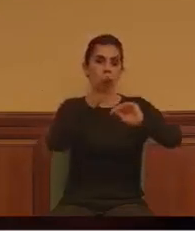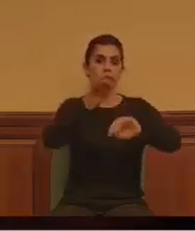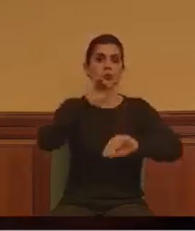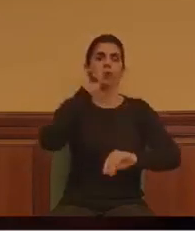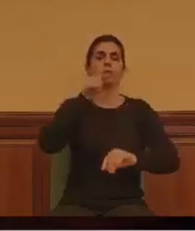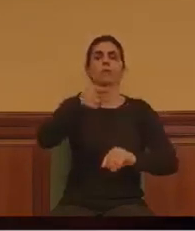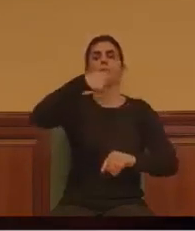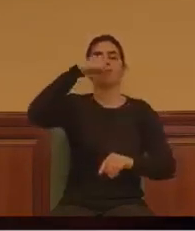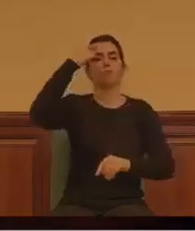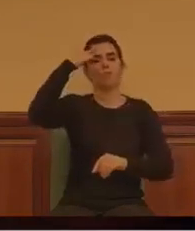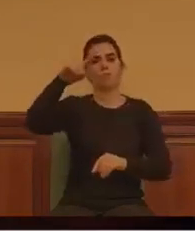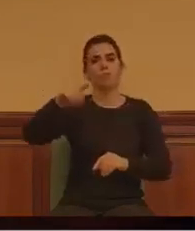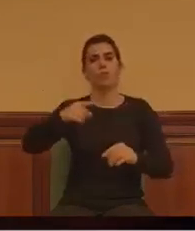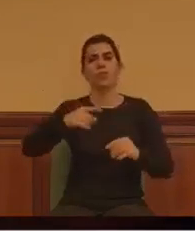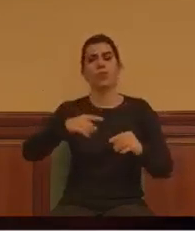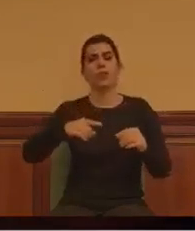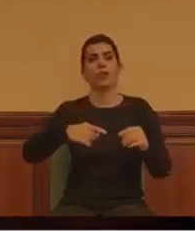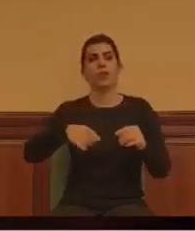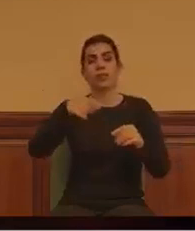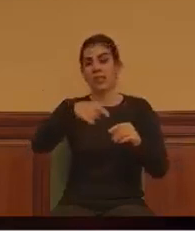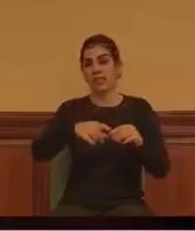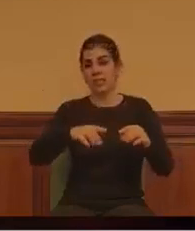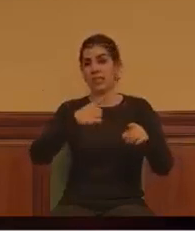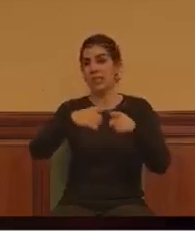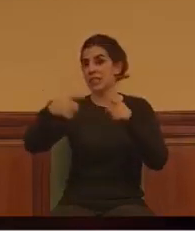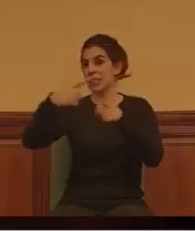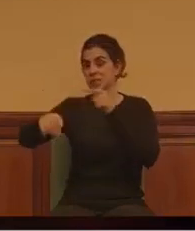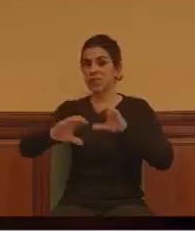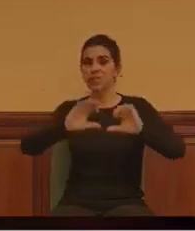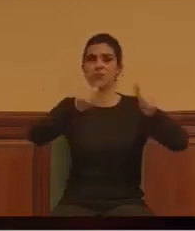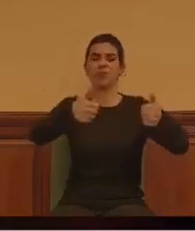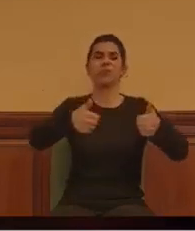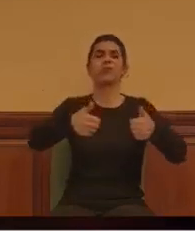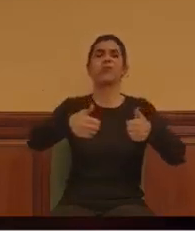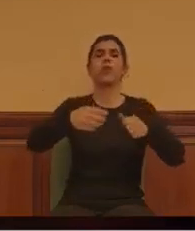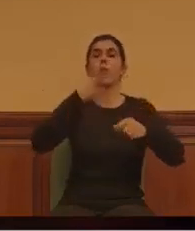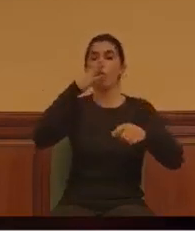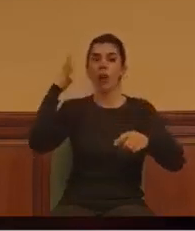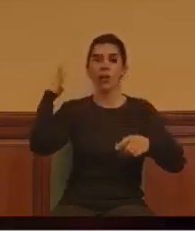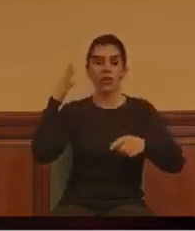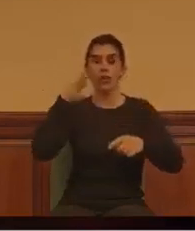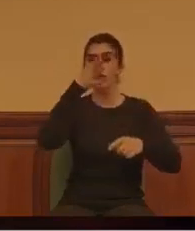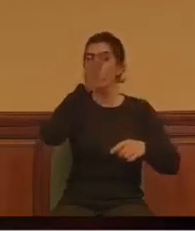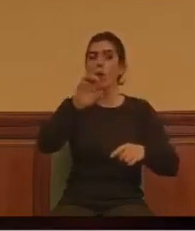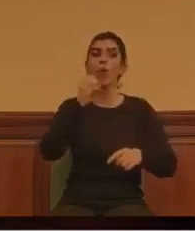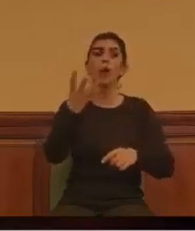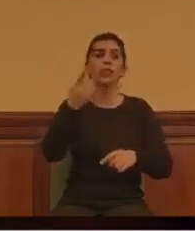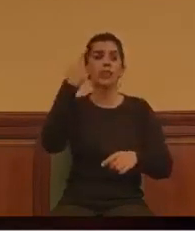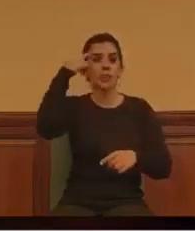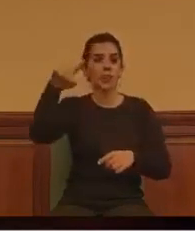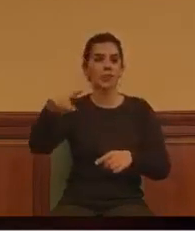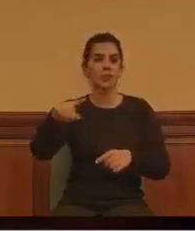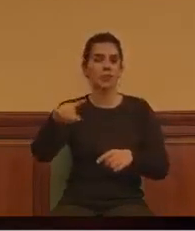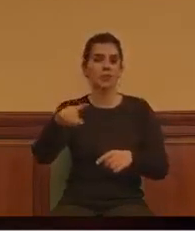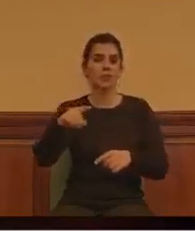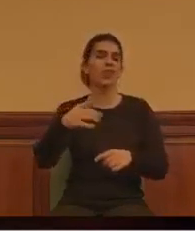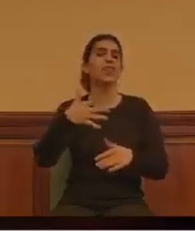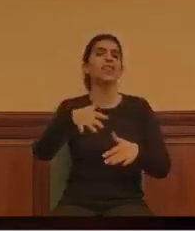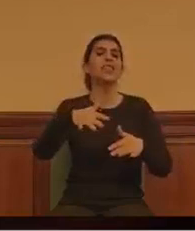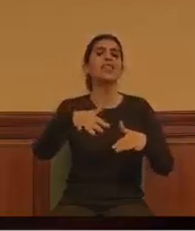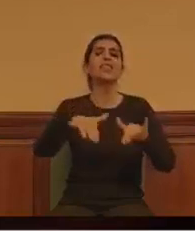mecanismos y, en los últimos cuatro años, ¿saben cuántas denuncias ha habido? Ninguna. Básicamente porque,